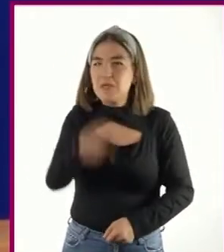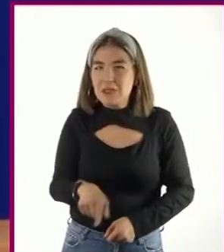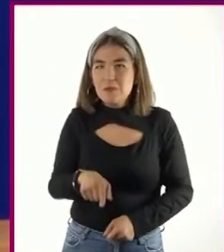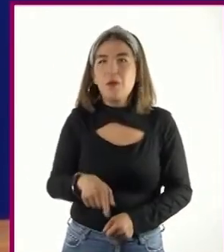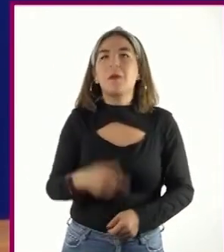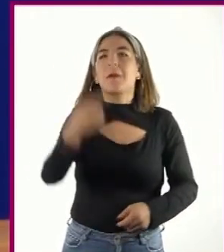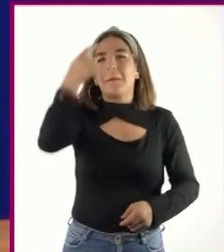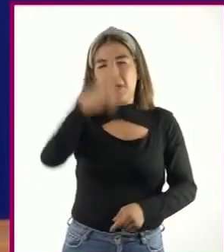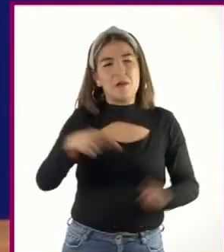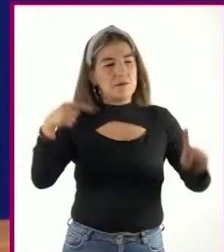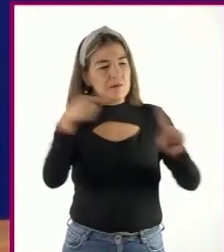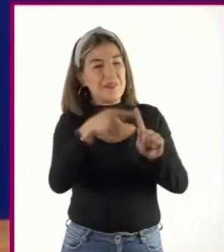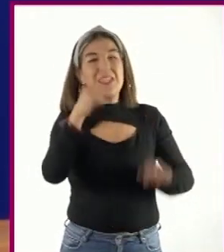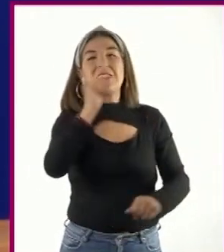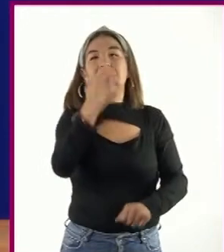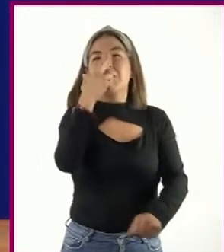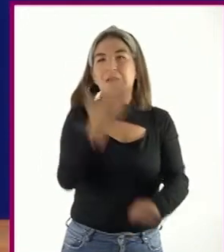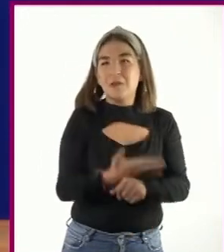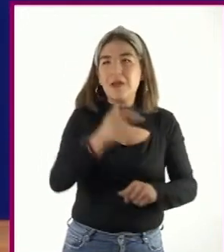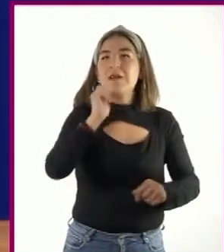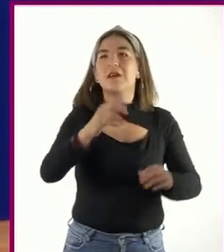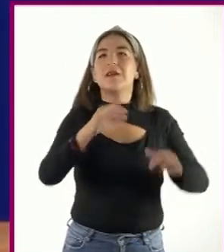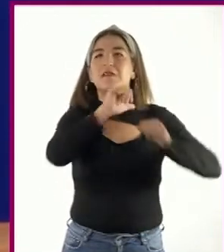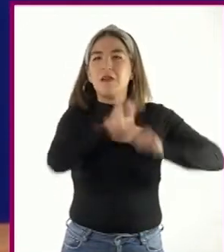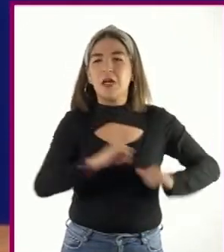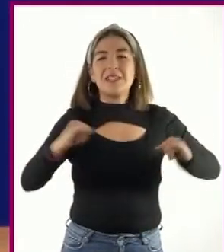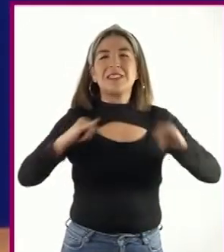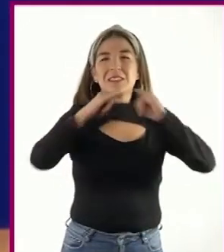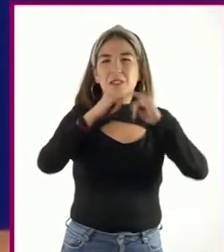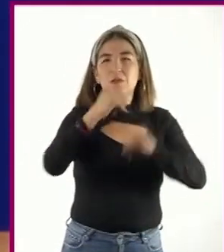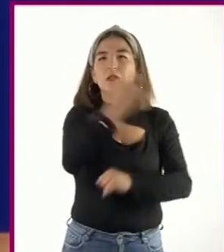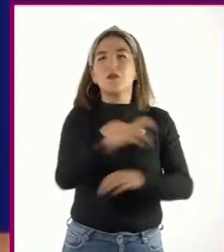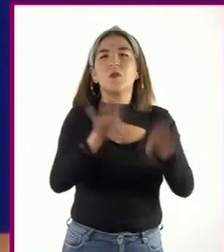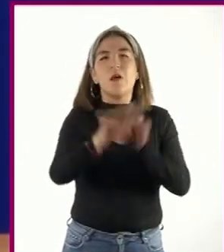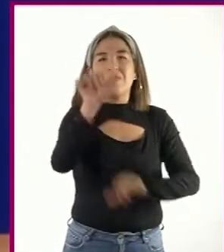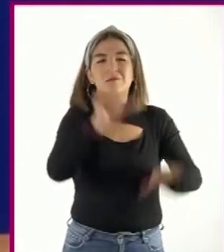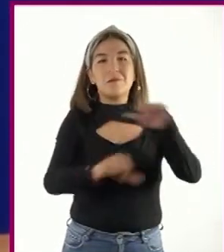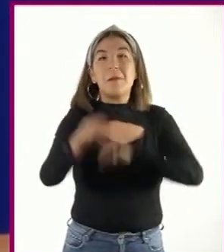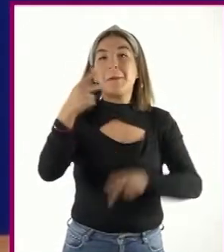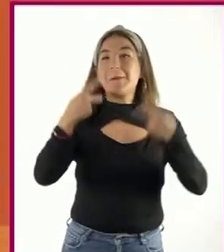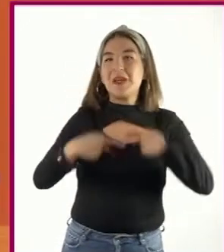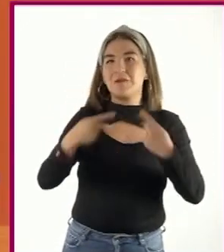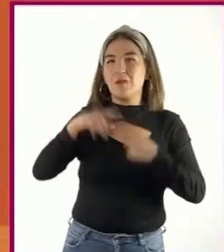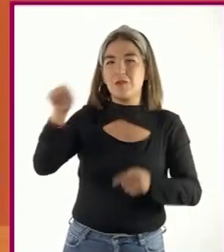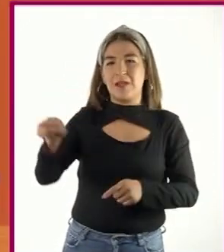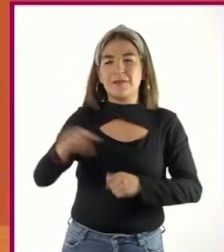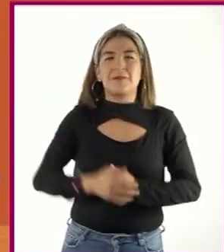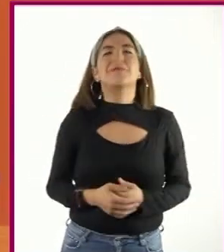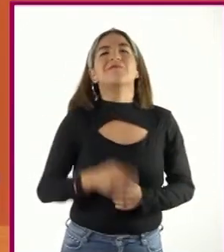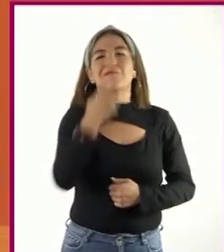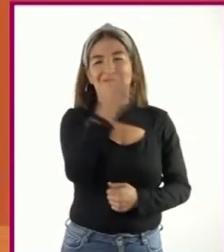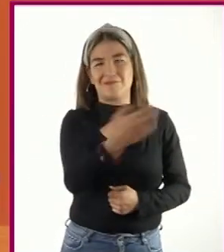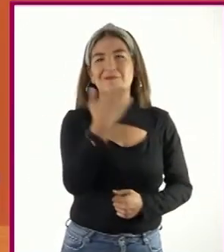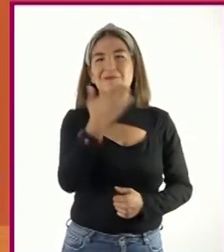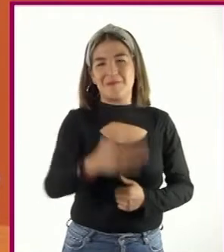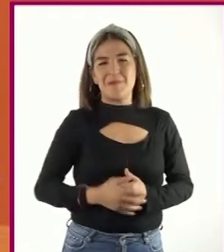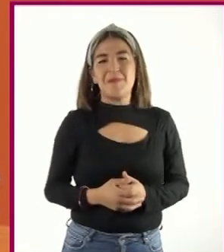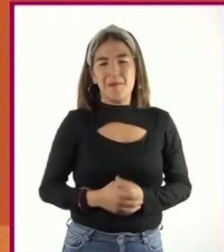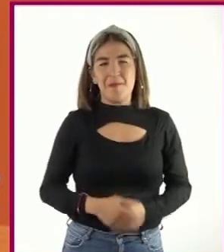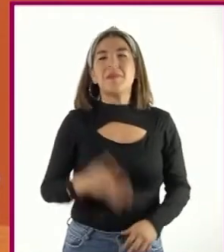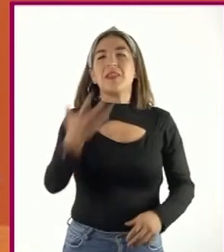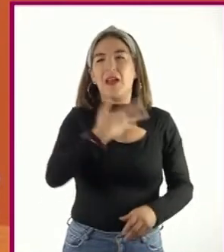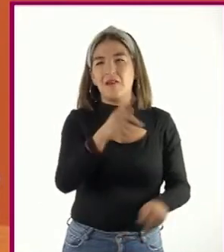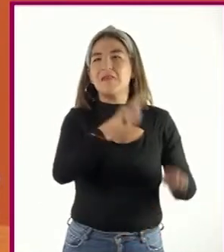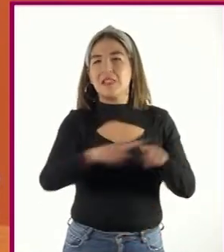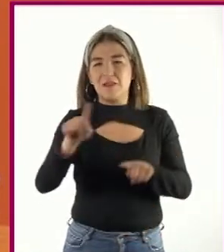dirigirse al cargo o la institución sustituyendo el nombre de la persona, ¿no es así? Es correcto. Existen